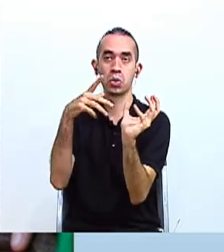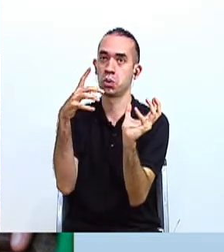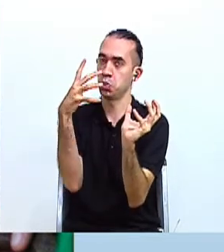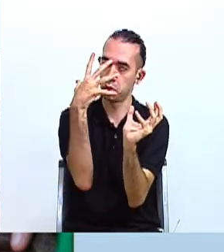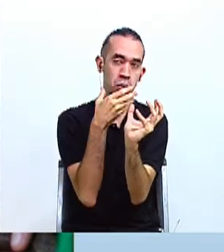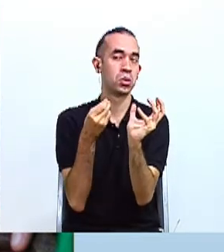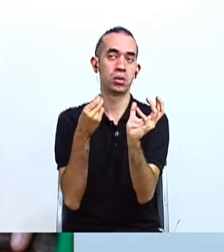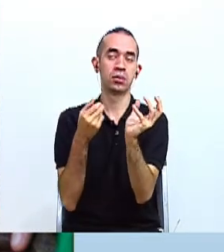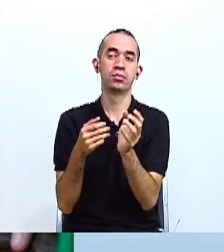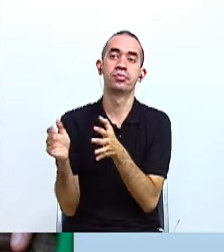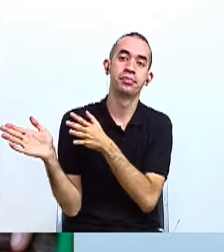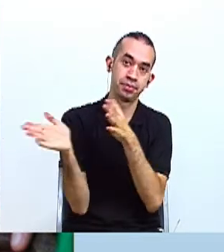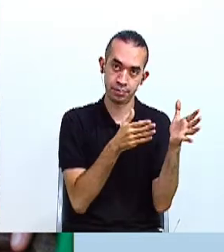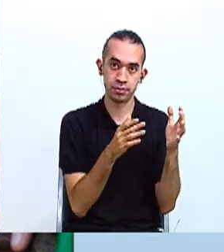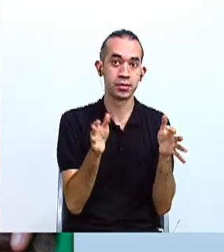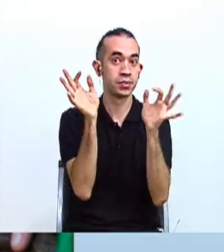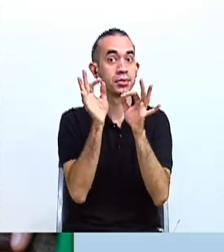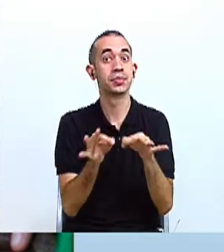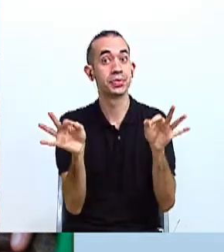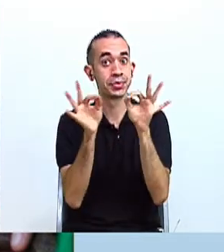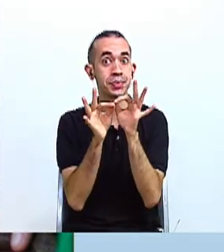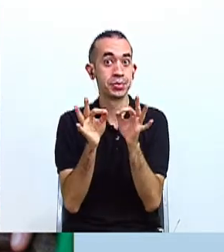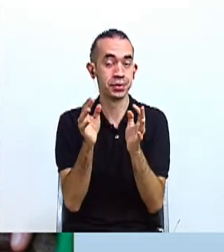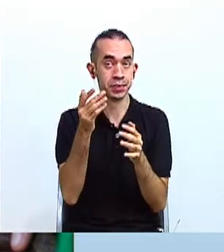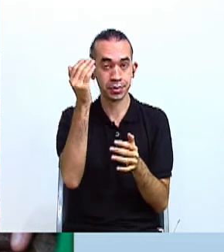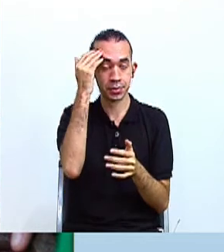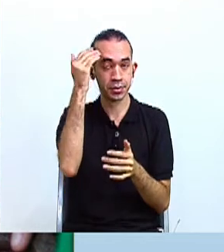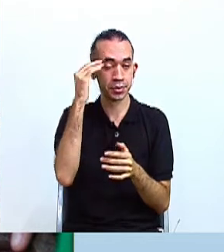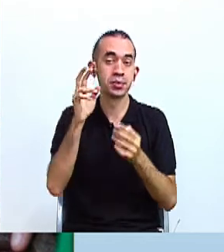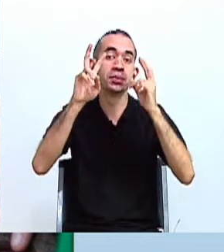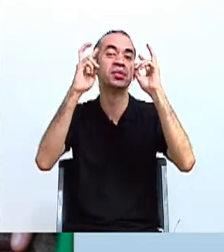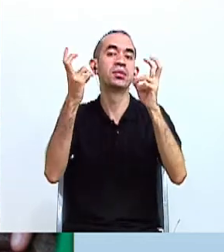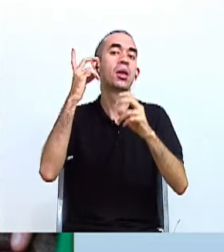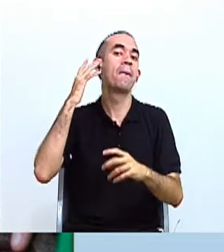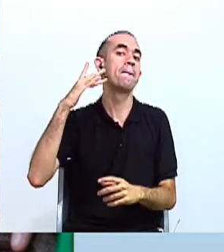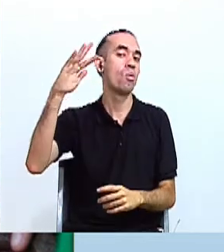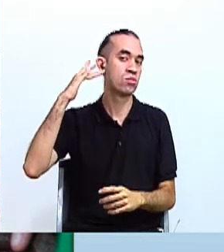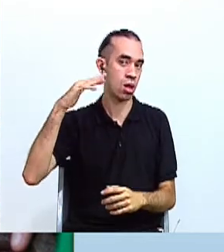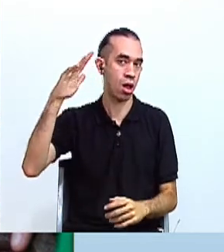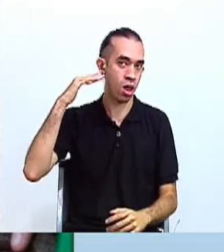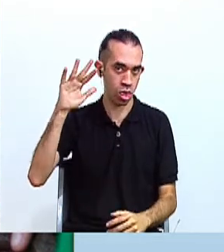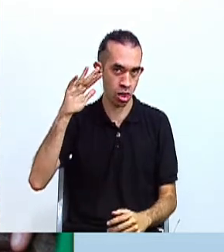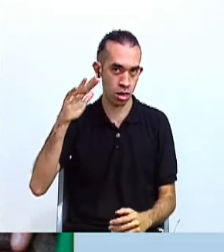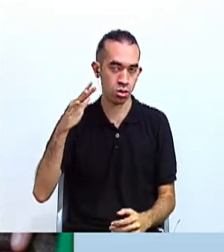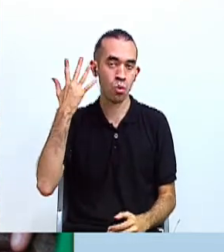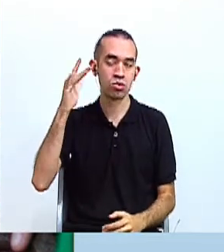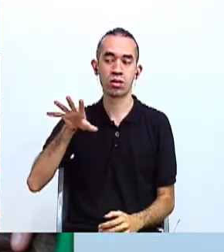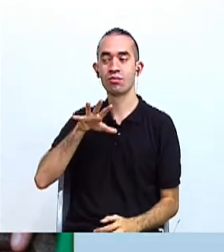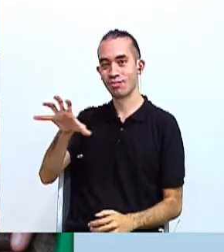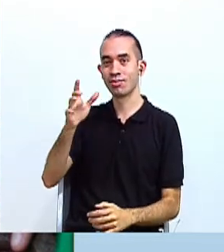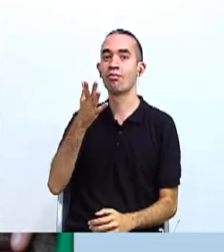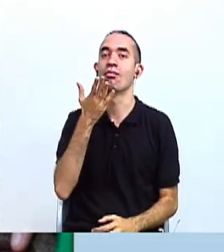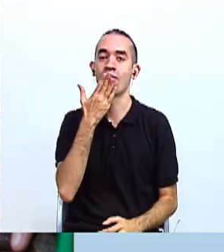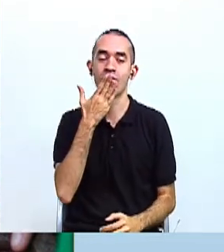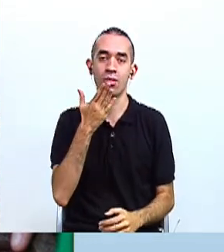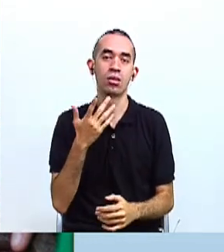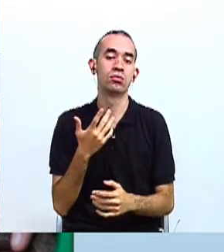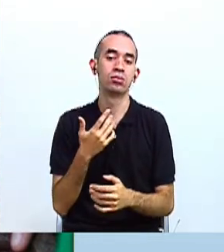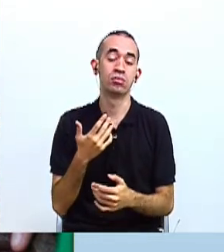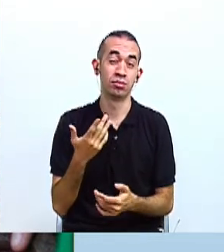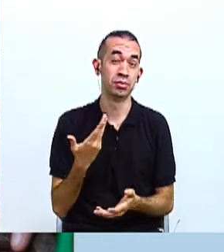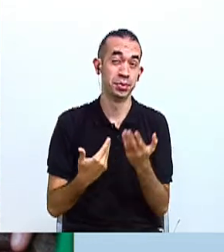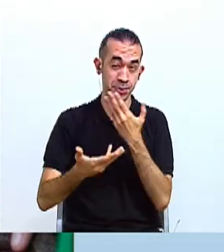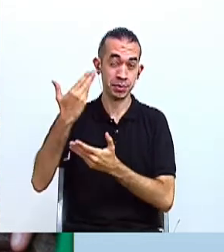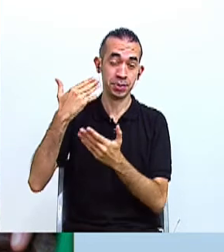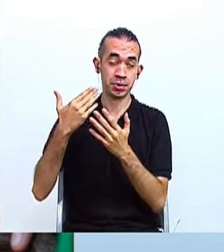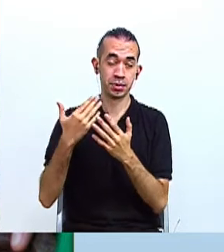importante que queremos introducir el día de hoy es el que se refiere a la música, la música indígena. Nuestros aborígenes